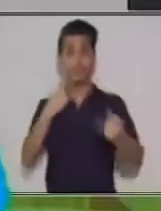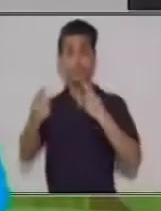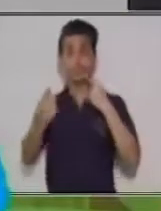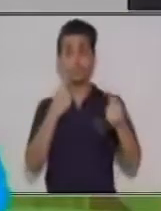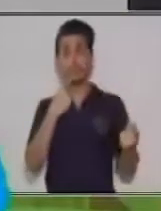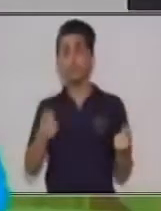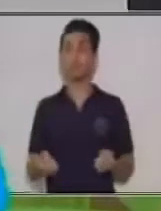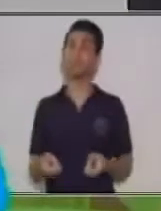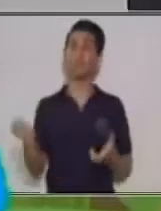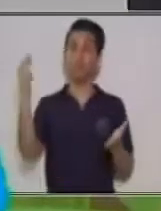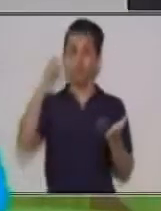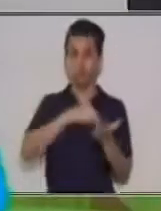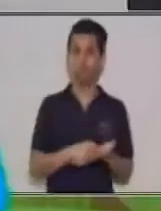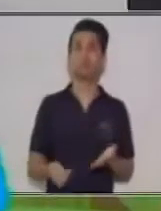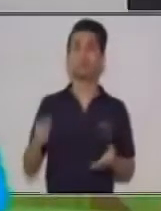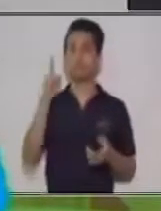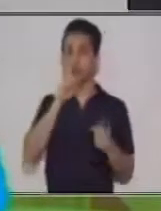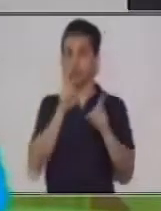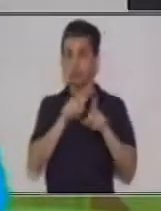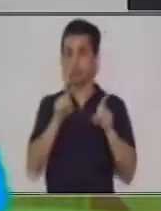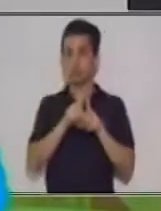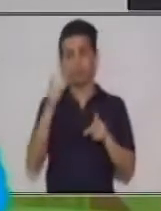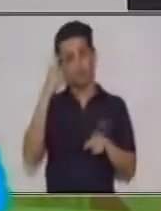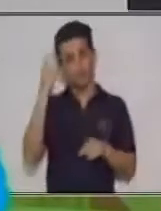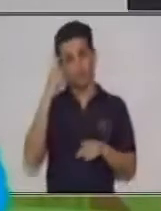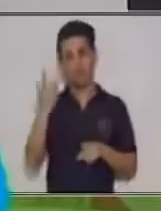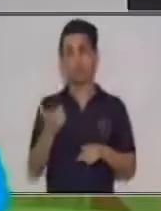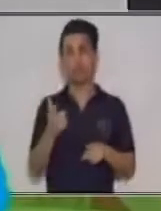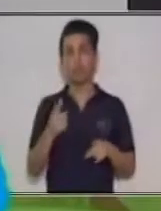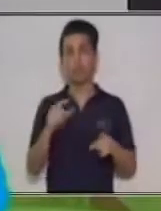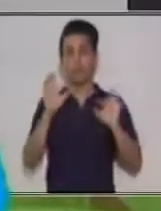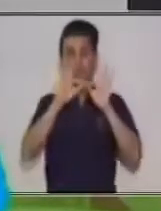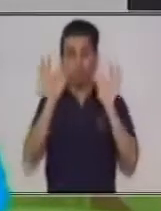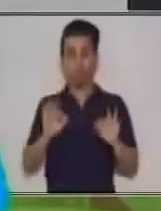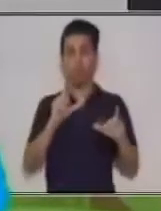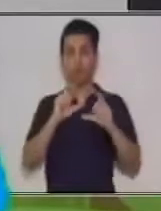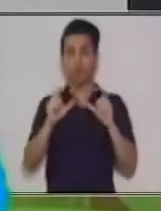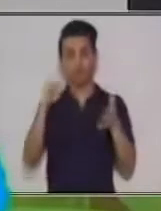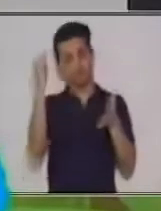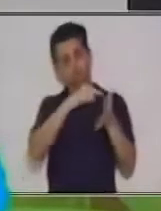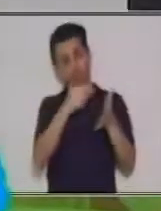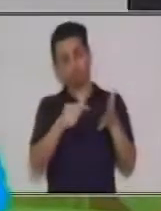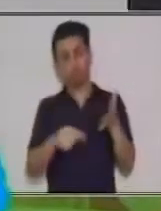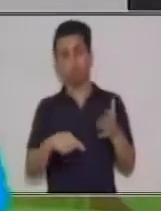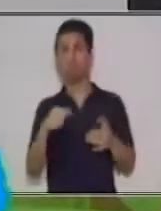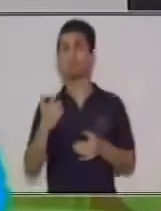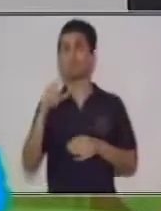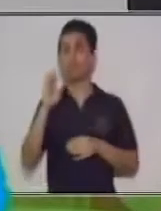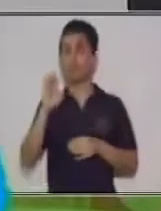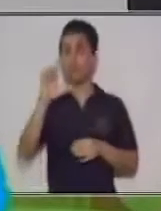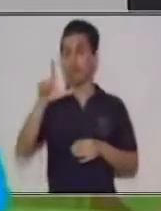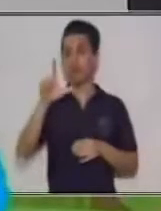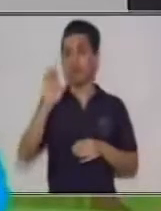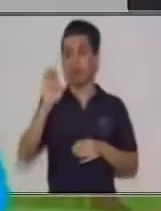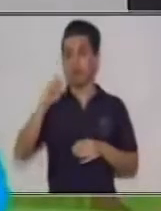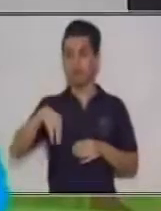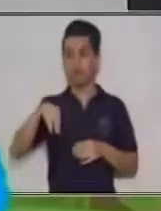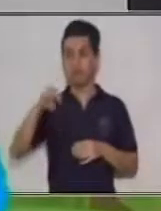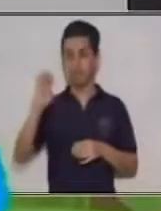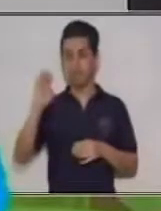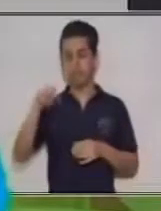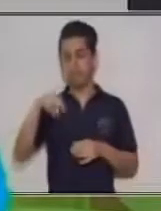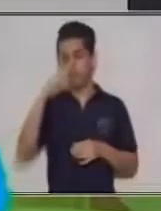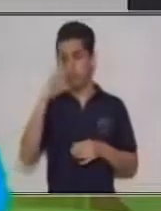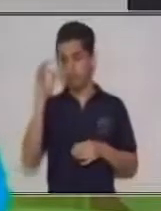nuevamente los elementos de la comunicación porque van a intervenir en él. Un discurso sin elementos no es discurso.